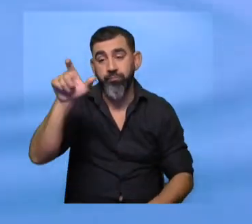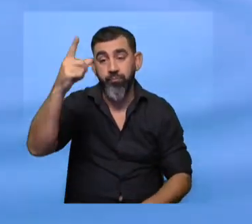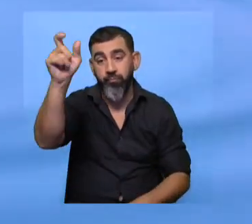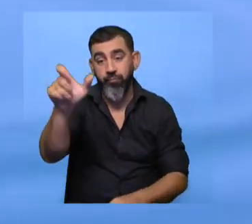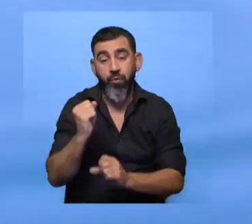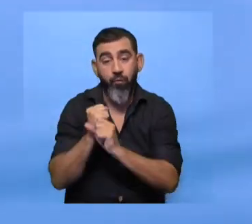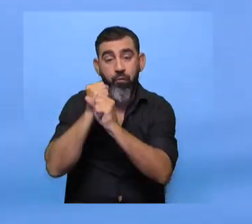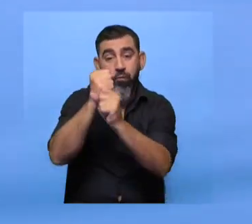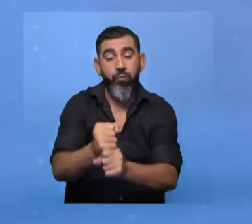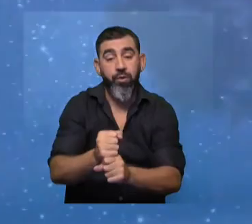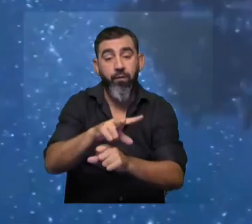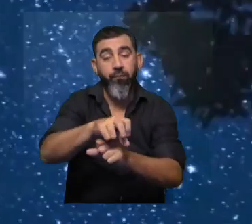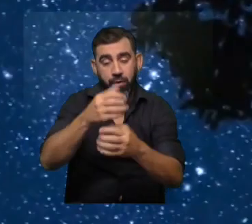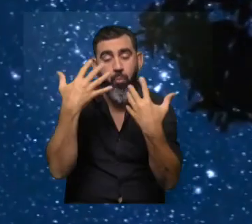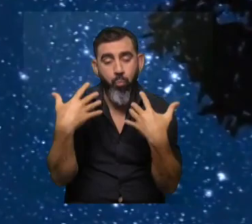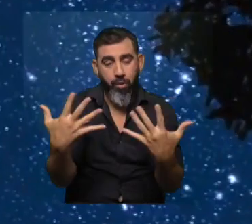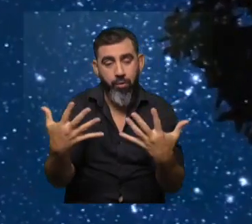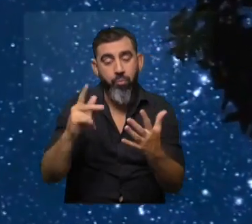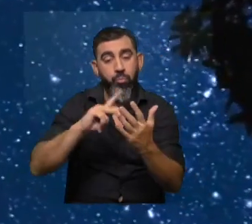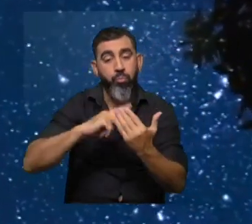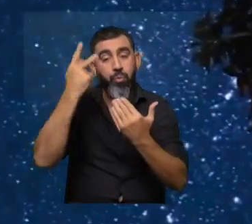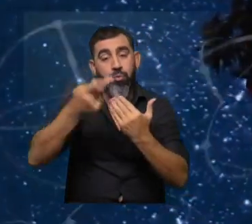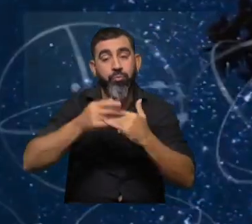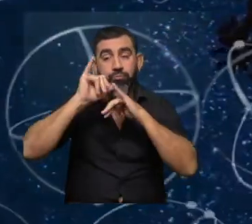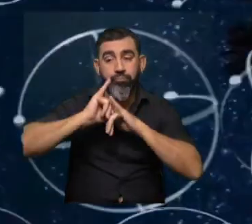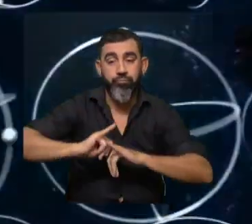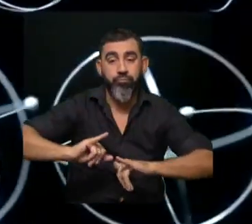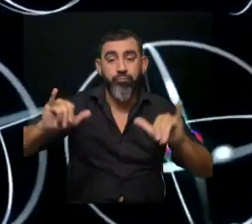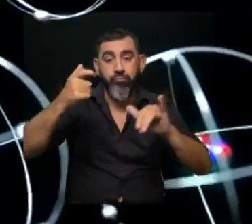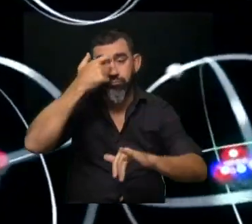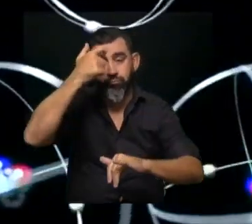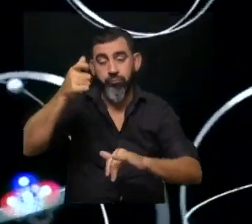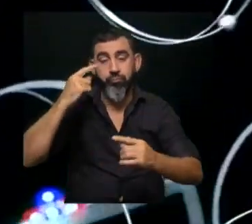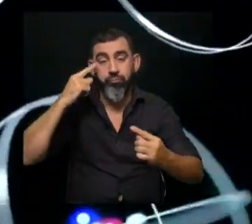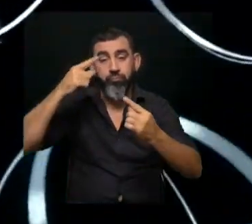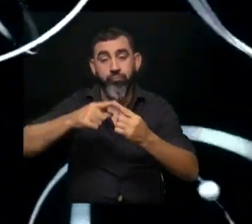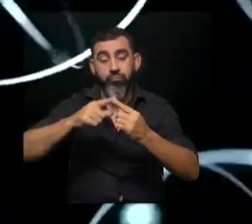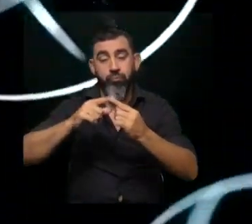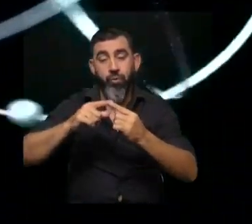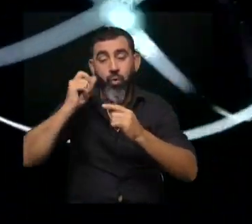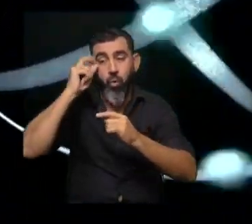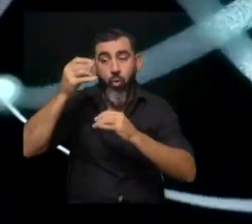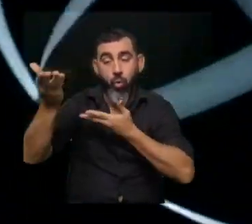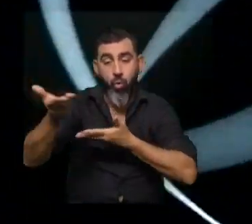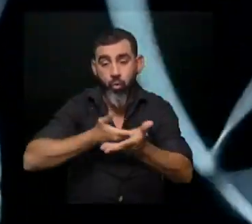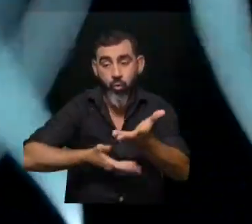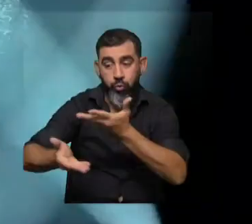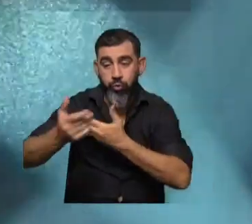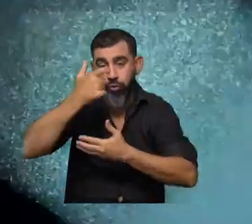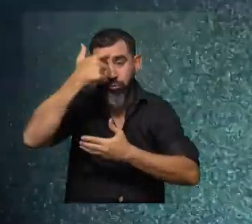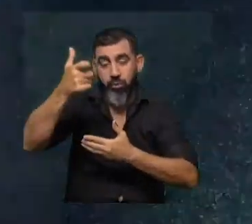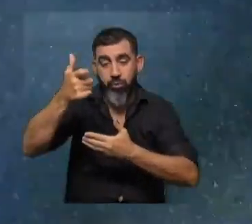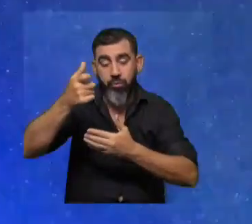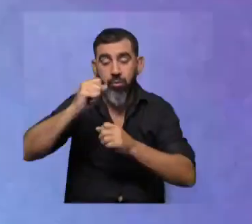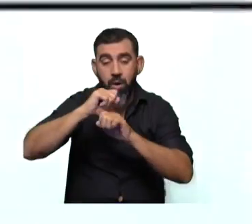las fundadoras de Físicamente Posible, un proyecto de divulgación científica que busca transmitir el conocimiento científico en un